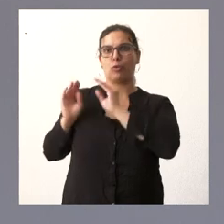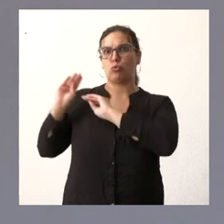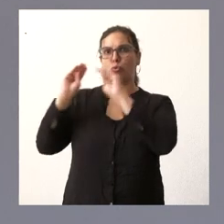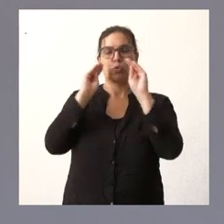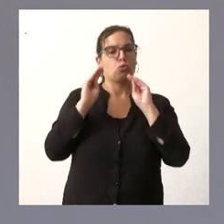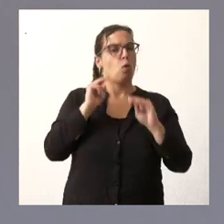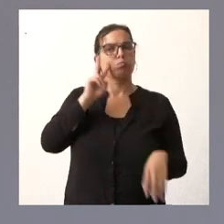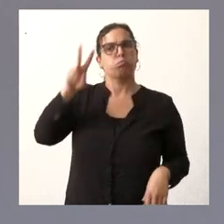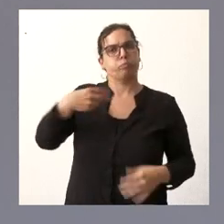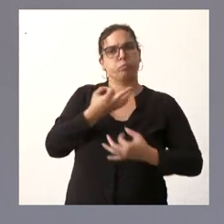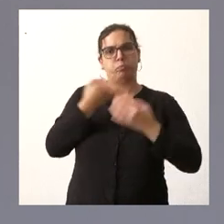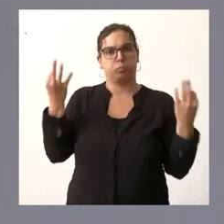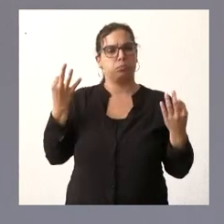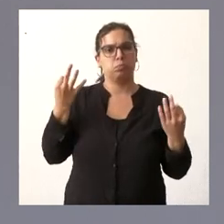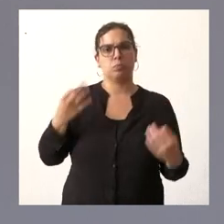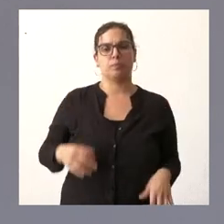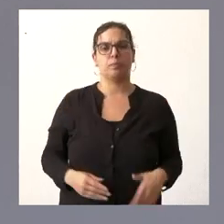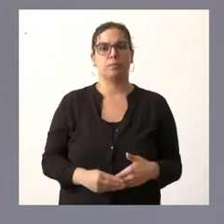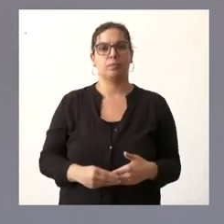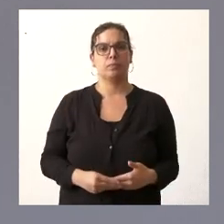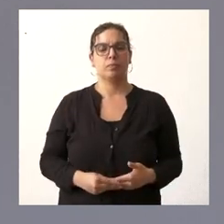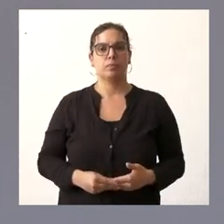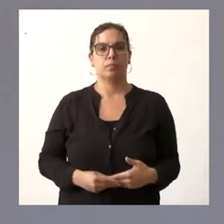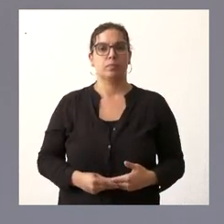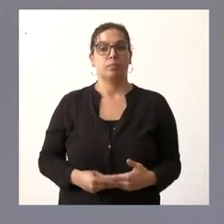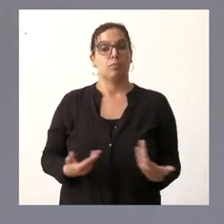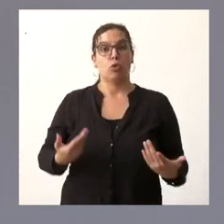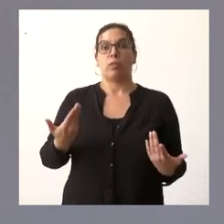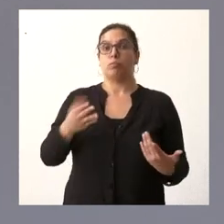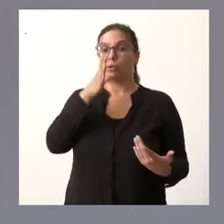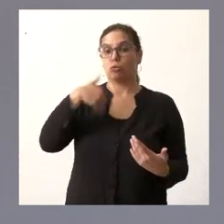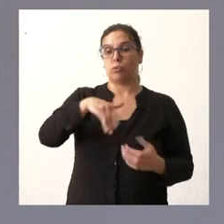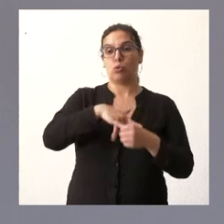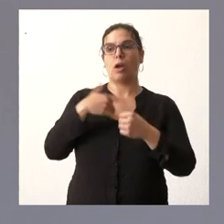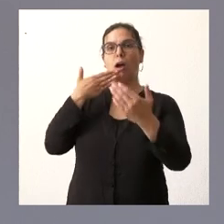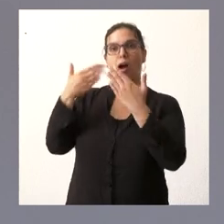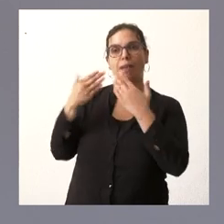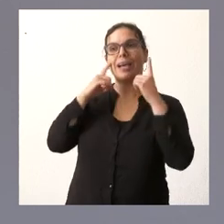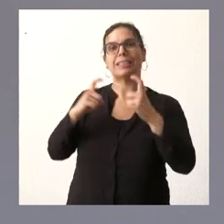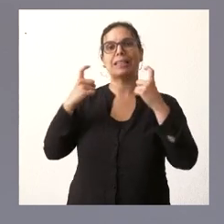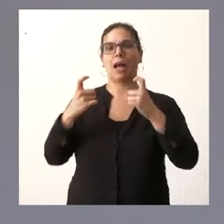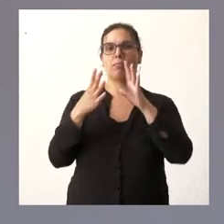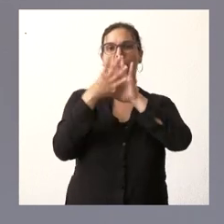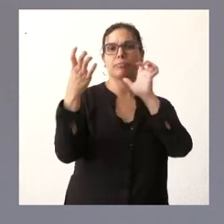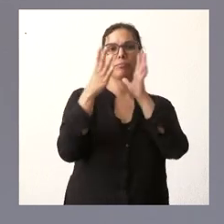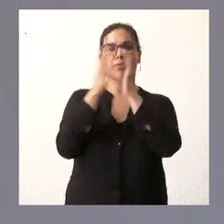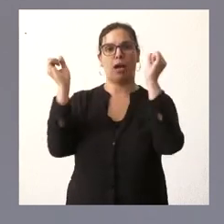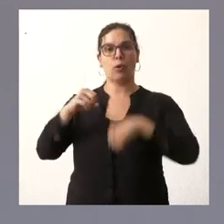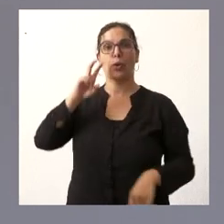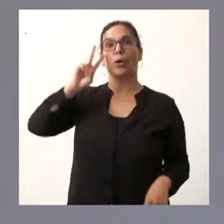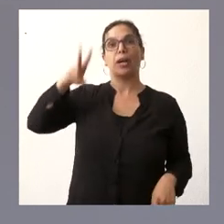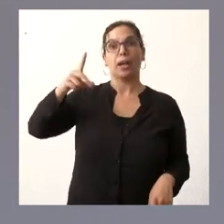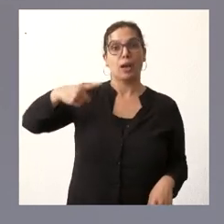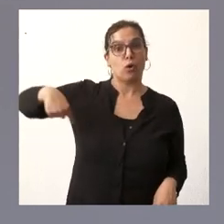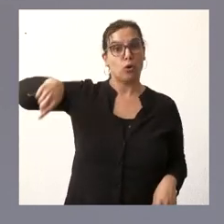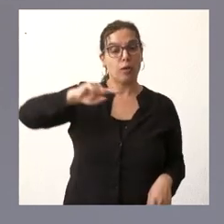desempeñar y ostentar la responsabilidad que tienen y con ellos dialogaremos e intentaremos buscar acuerdos reconocemos su legitimidad reconocemos